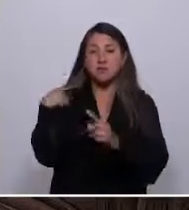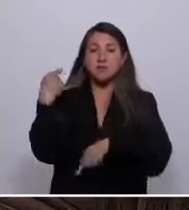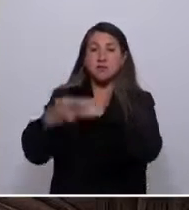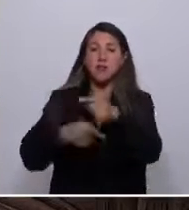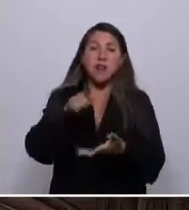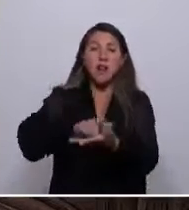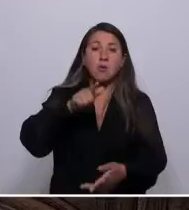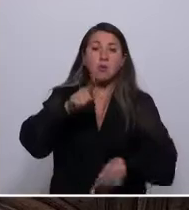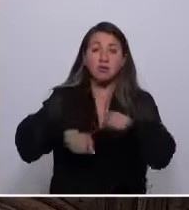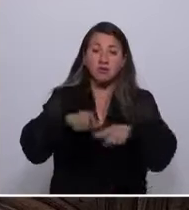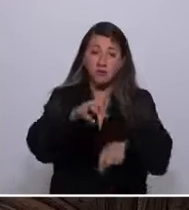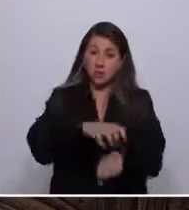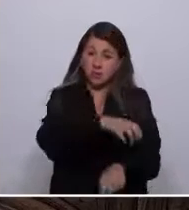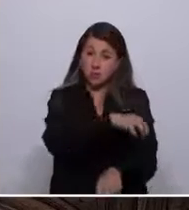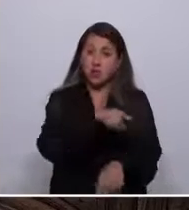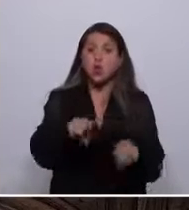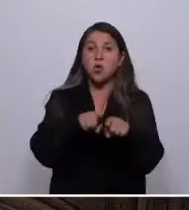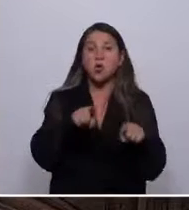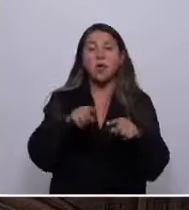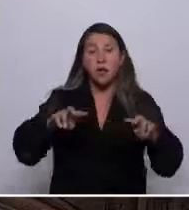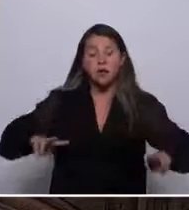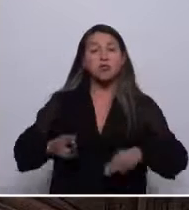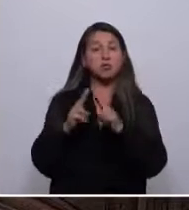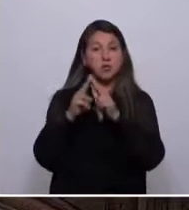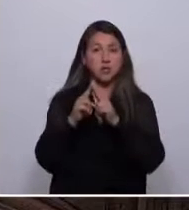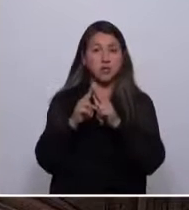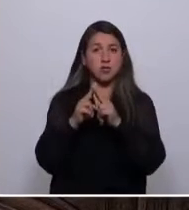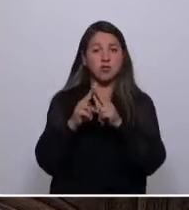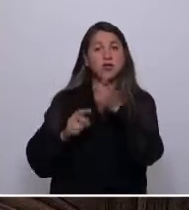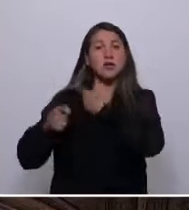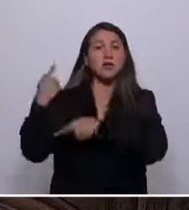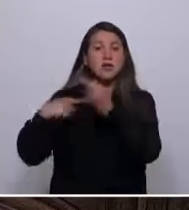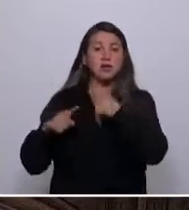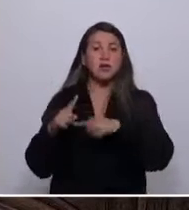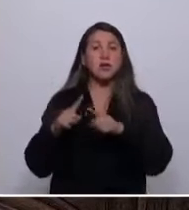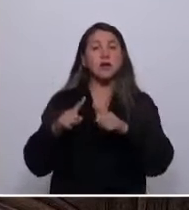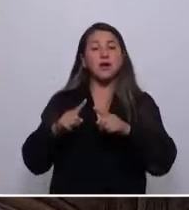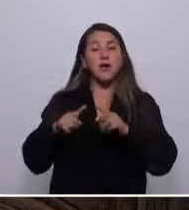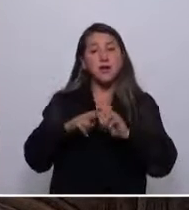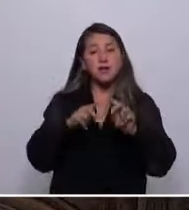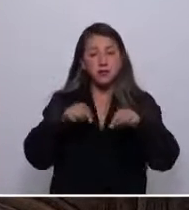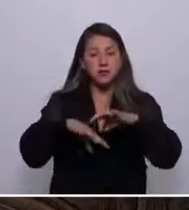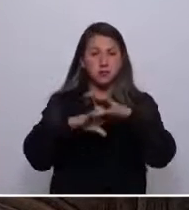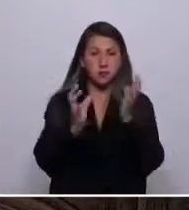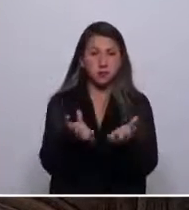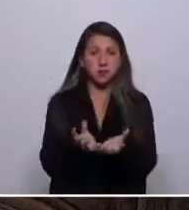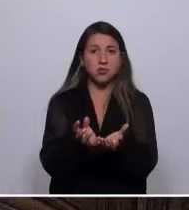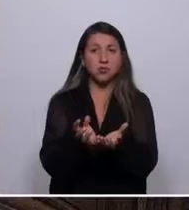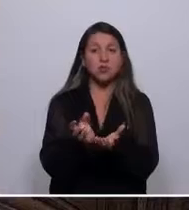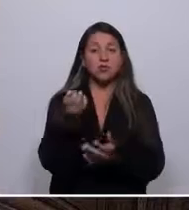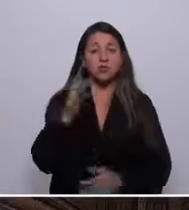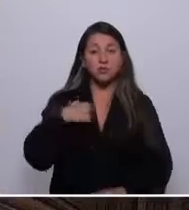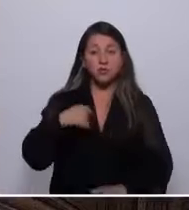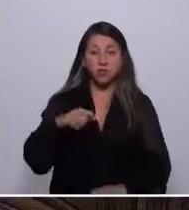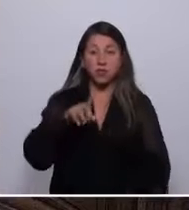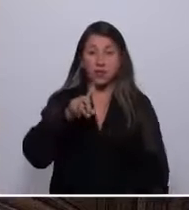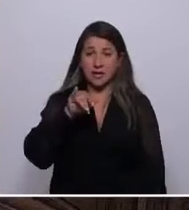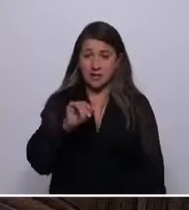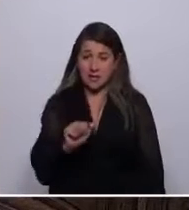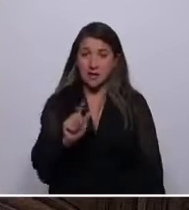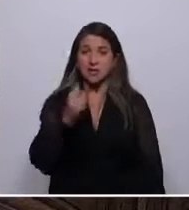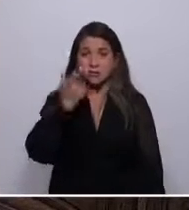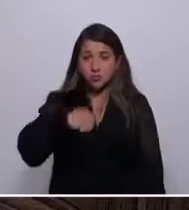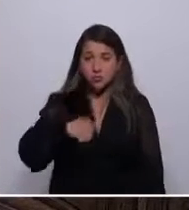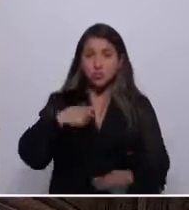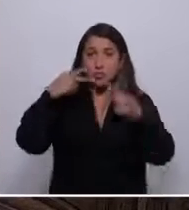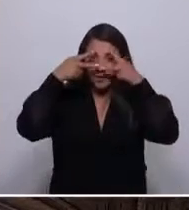territorios han construido y labrado la historia de la tierra, de esta tierra. No soy solo Lidia González Calderón, soy